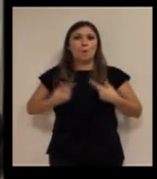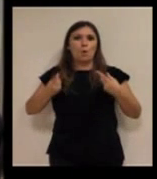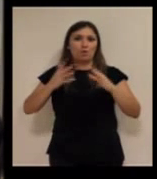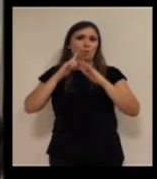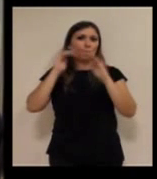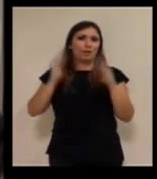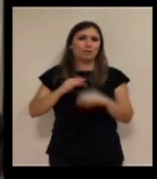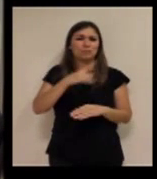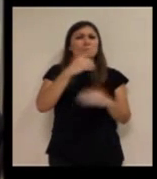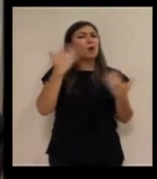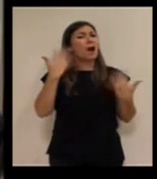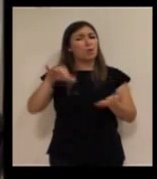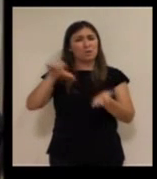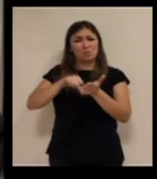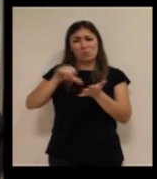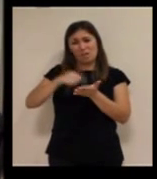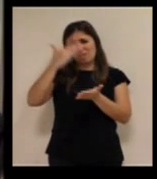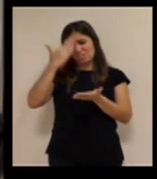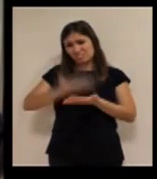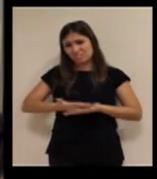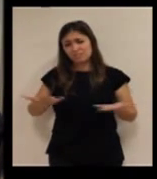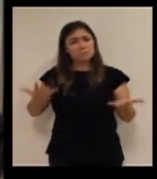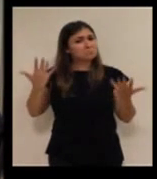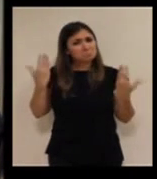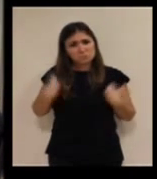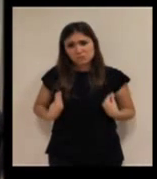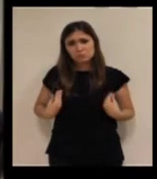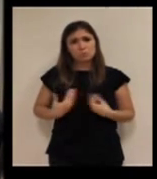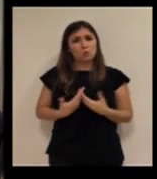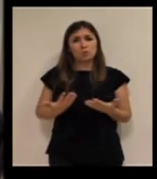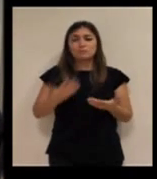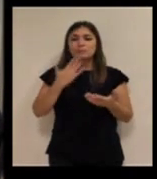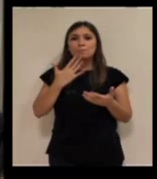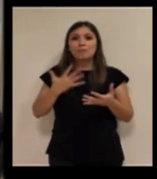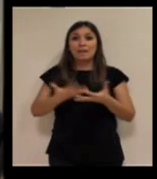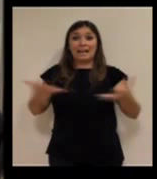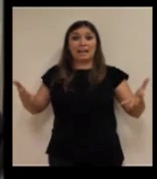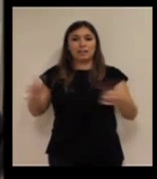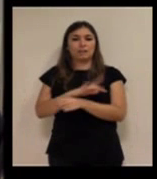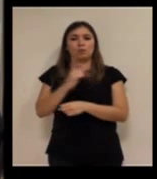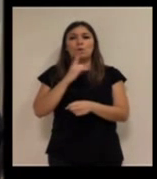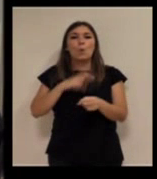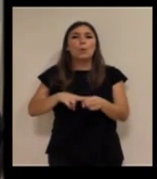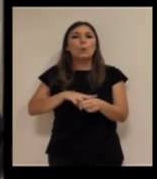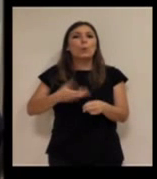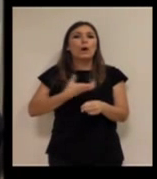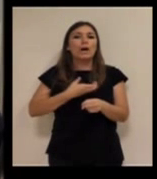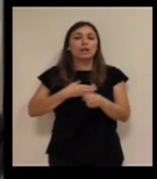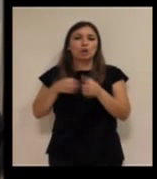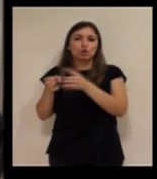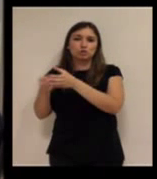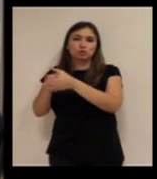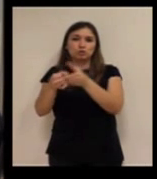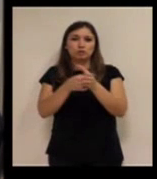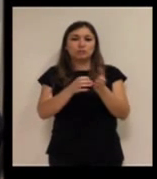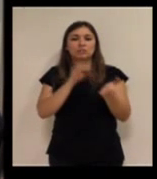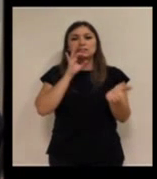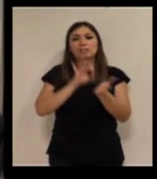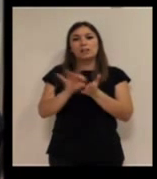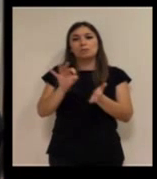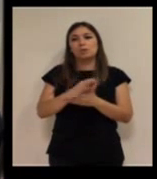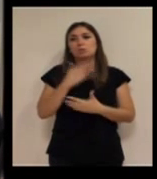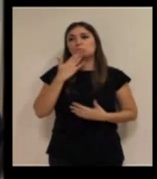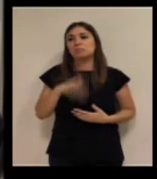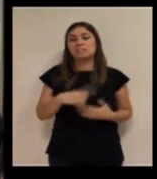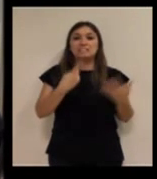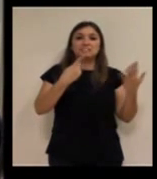población que aquí, en Prensón. Sí, pero incluso en grandes capitales, en grandes ciudades pues a lo mejor es hacia barrios y entonces hablamos de